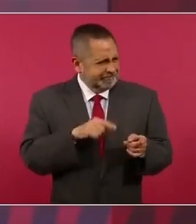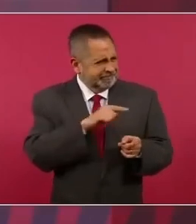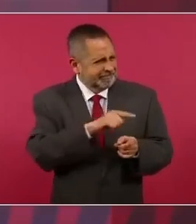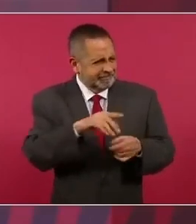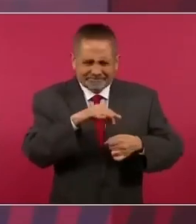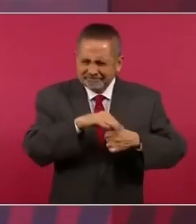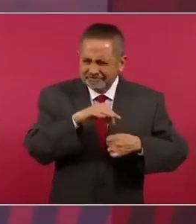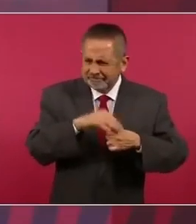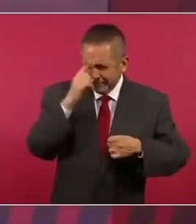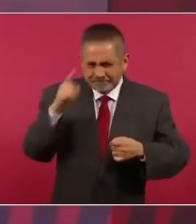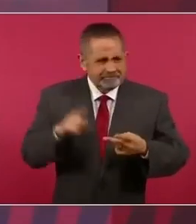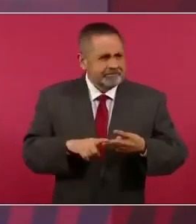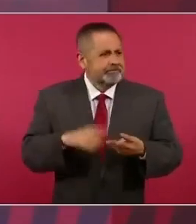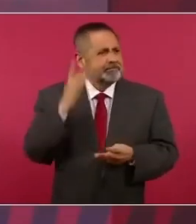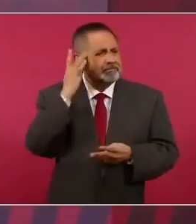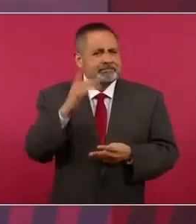Santa Úrsula